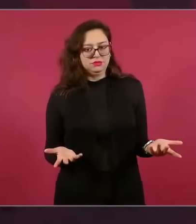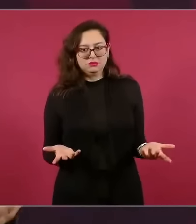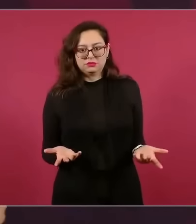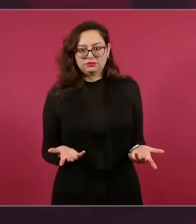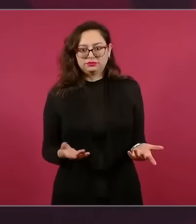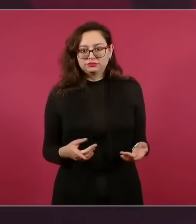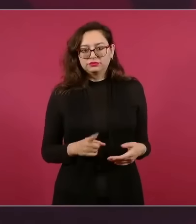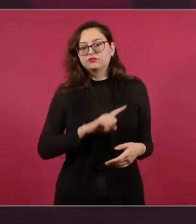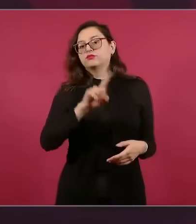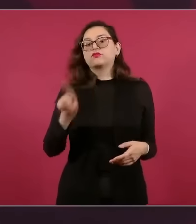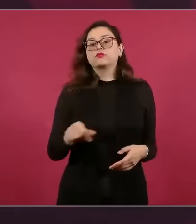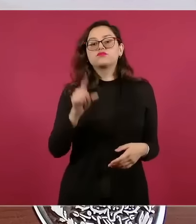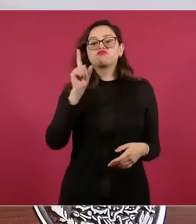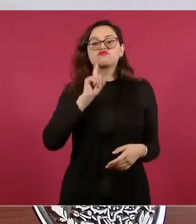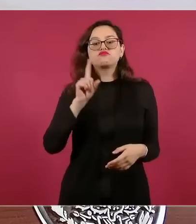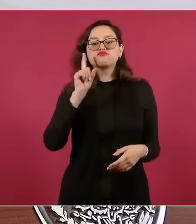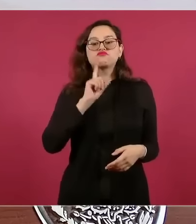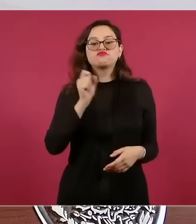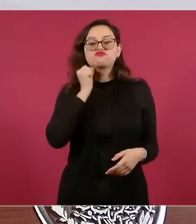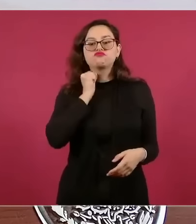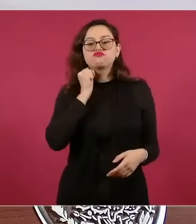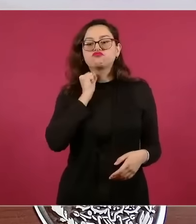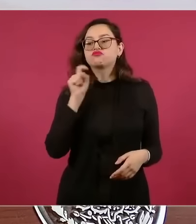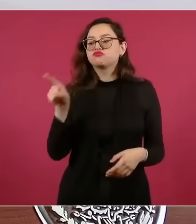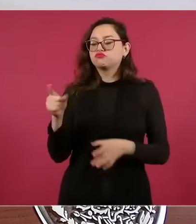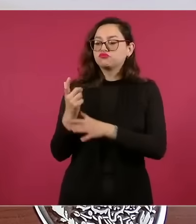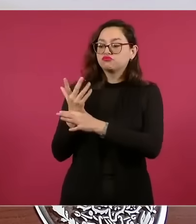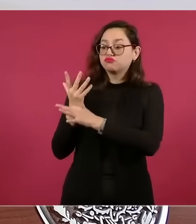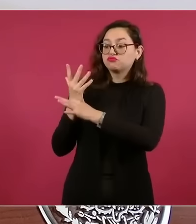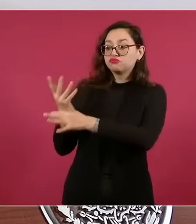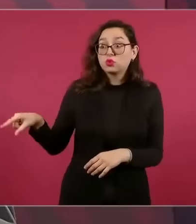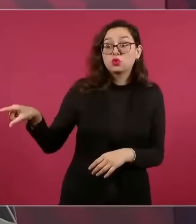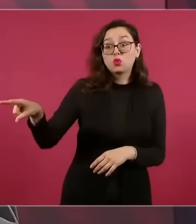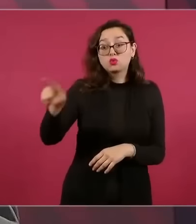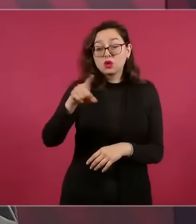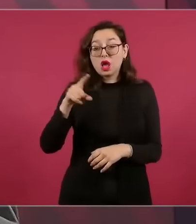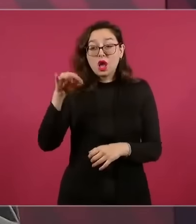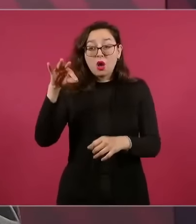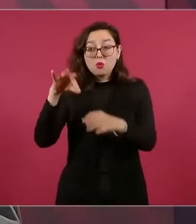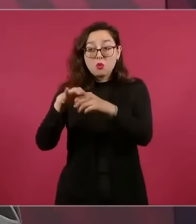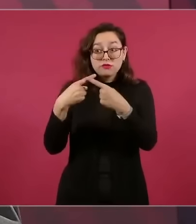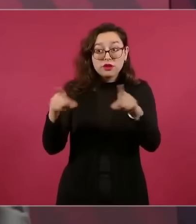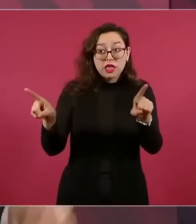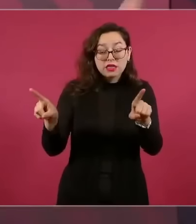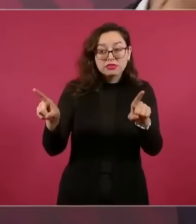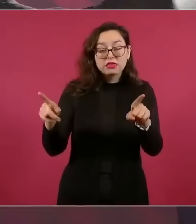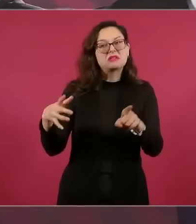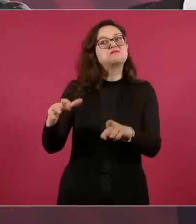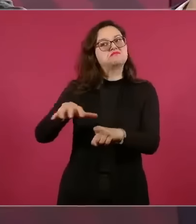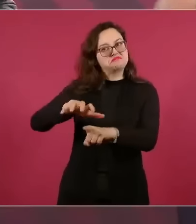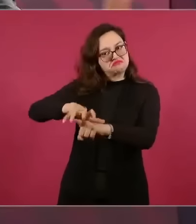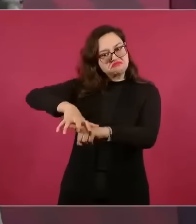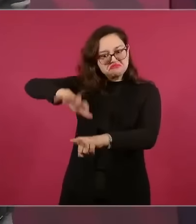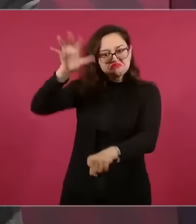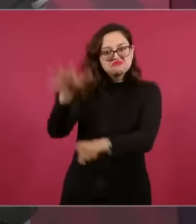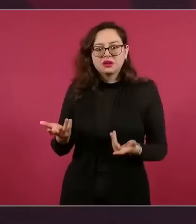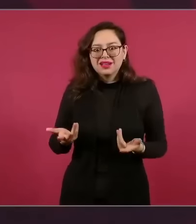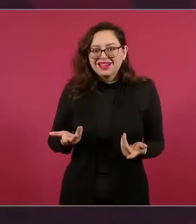que dice, al que vote en contra lo vamos a linchar. Fíjense eso,